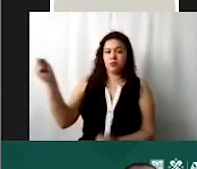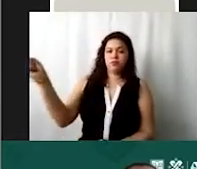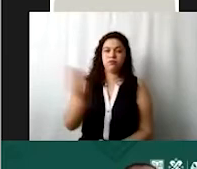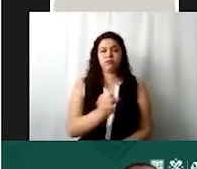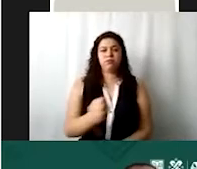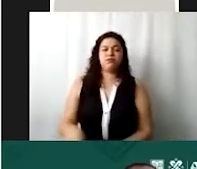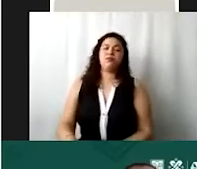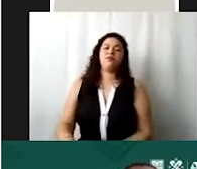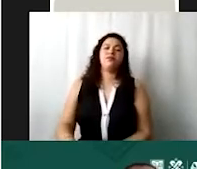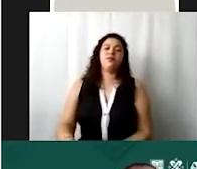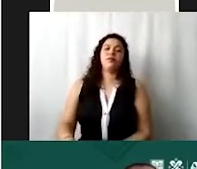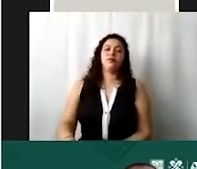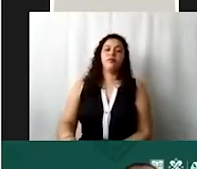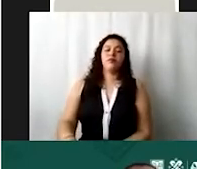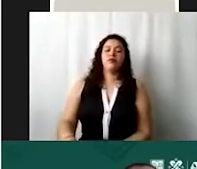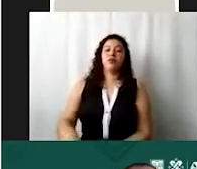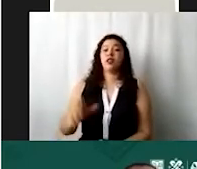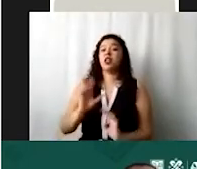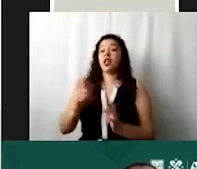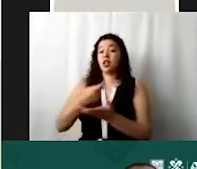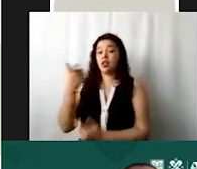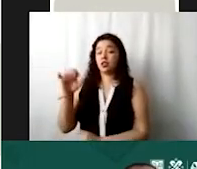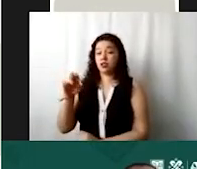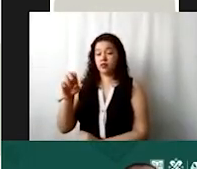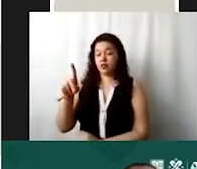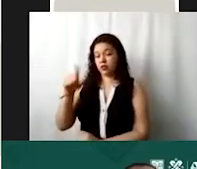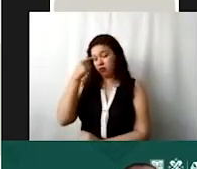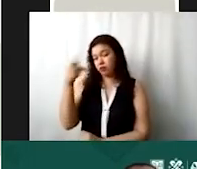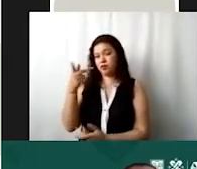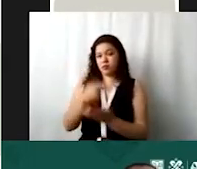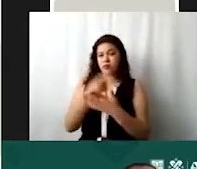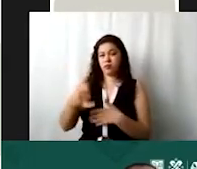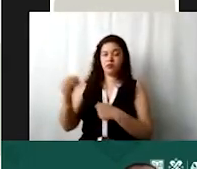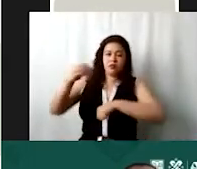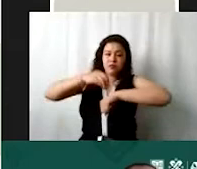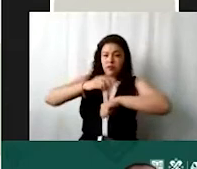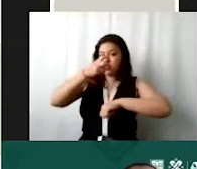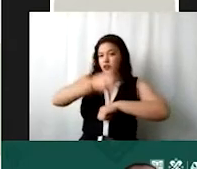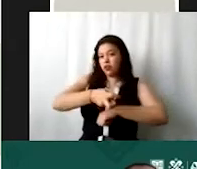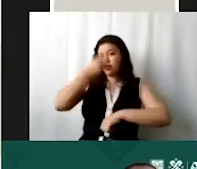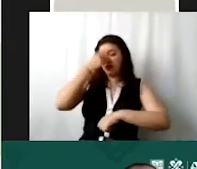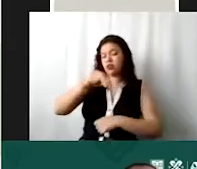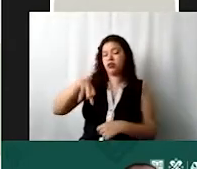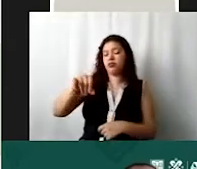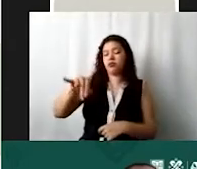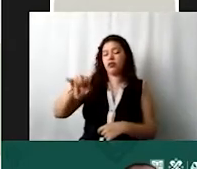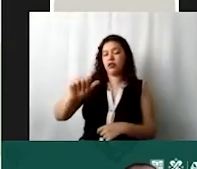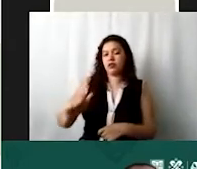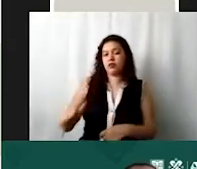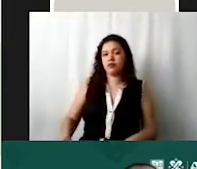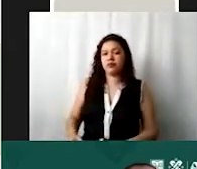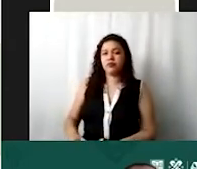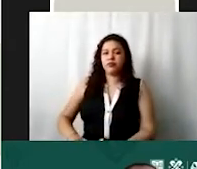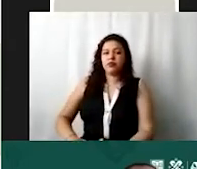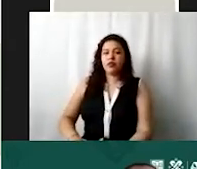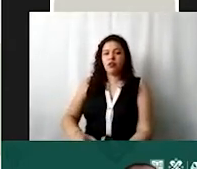Recurso humano que tengan por sueldos, que vaya a ser asignado a ese proyecto, aquí van a incluir su impuesto sobre nómina. Entonces ponemos,